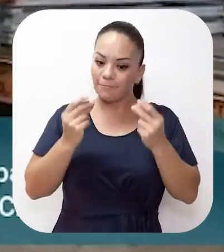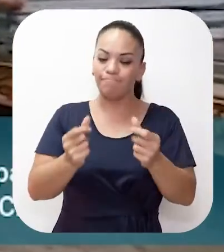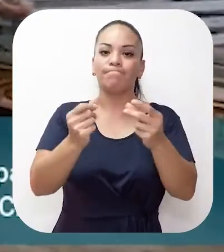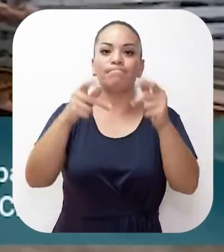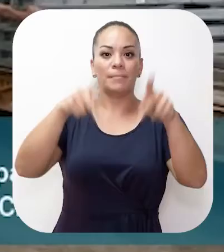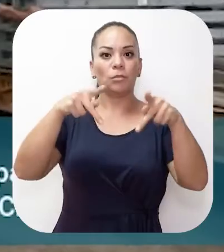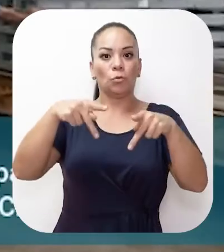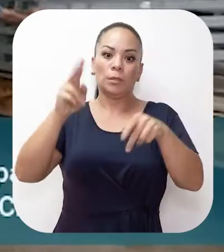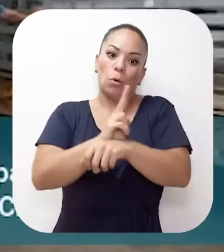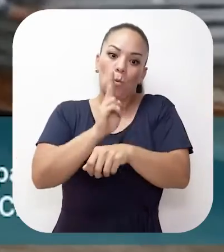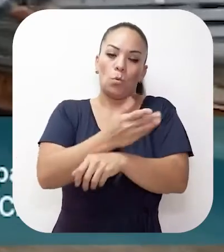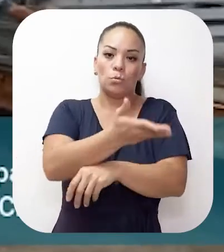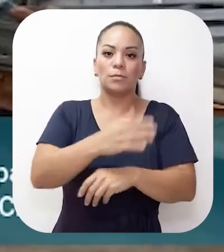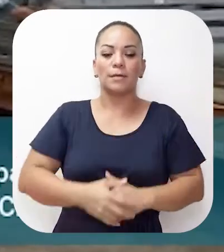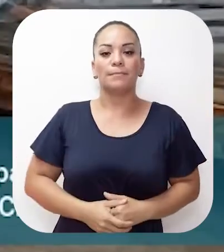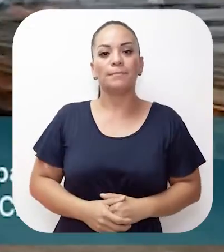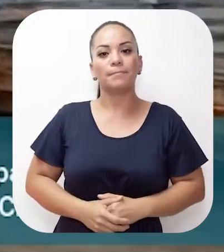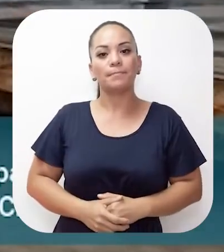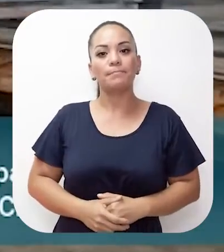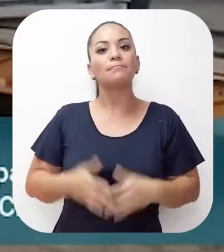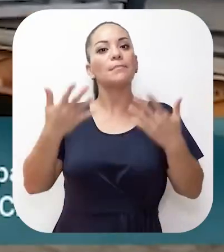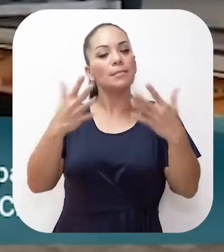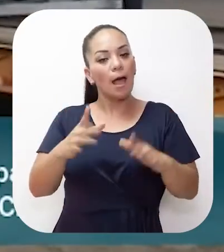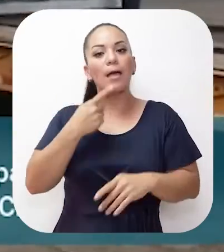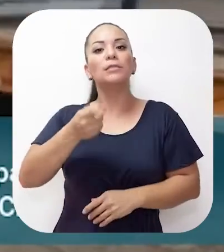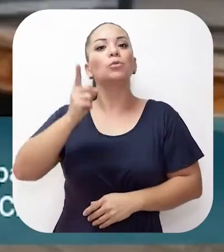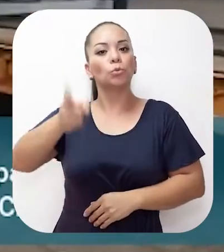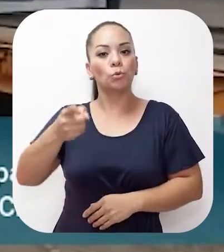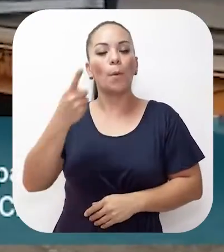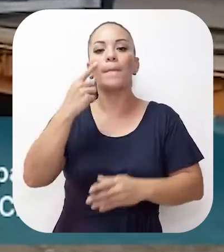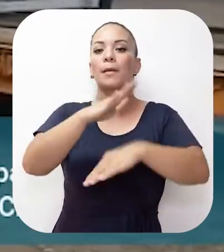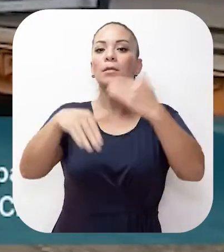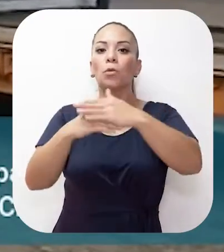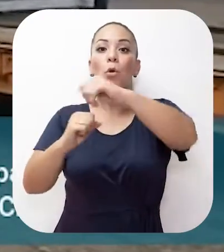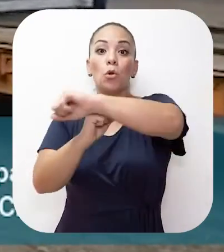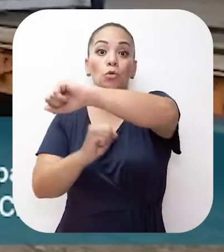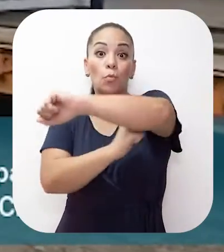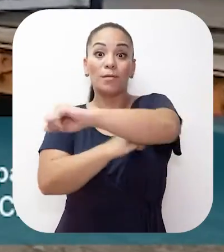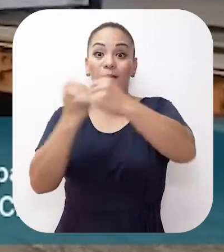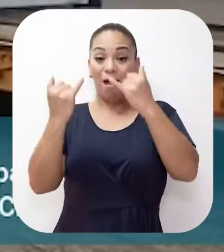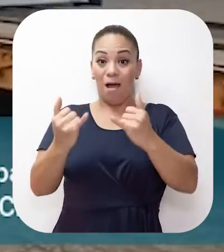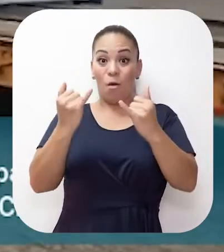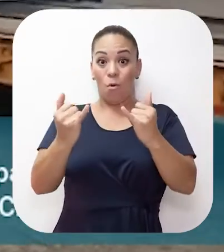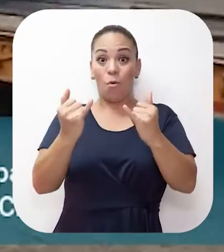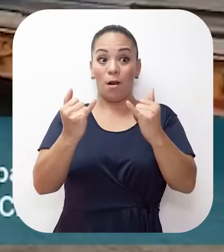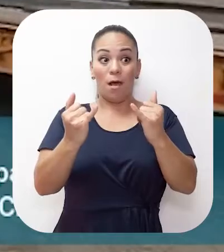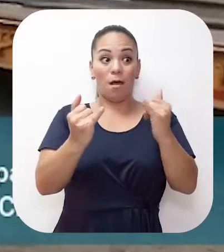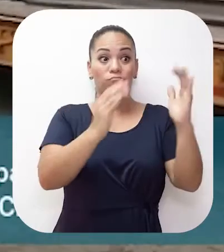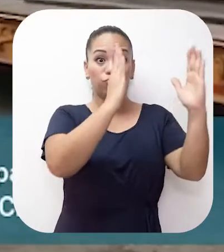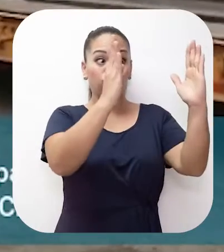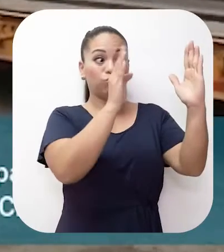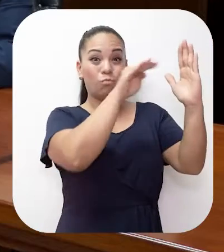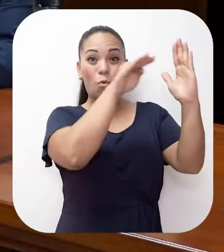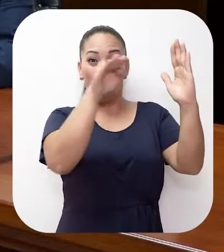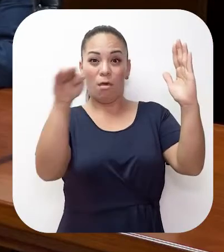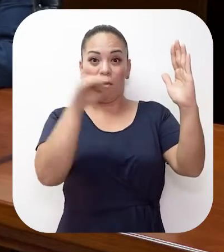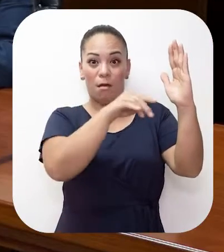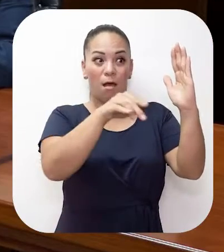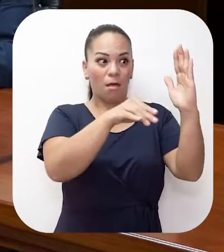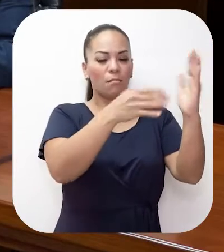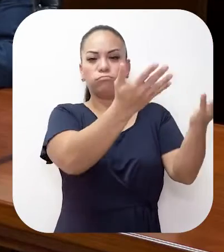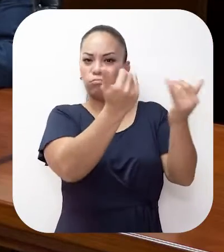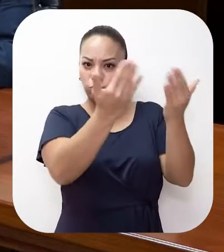manera más expedita. Y he hecho segiro de instrucción para que todos los puentes que tenemos en este momento en almacenes